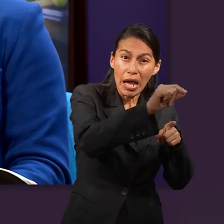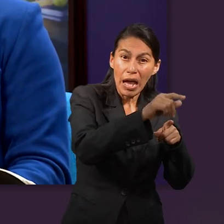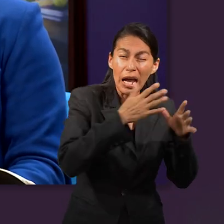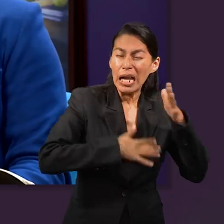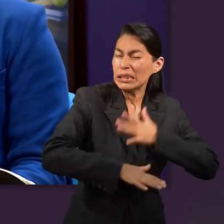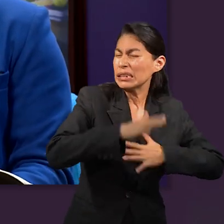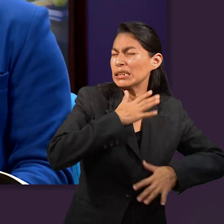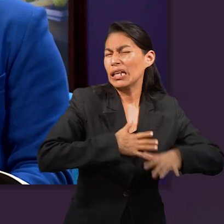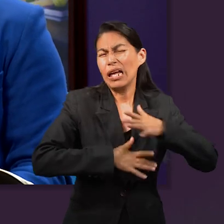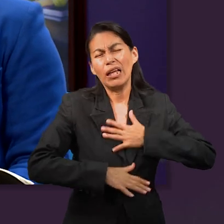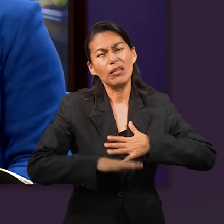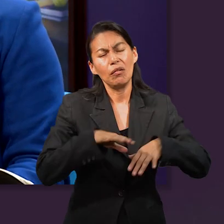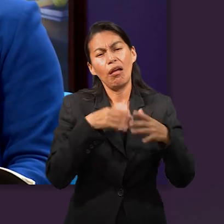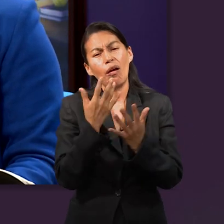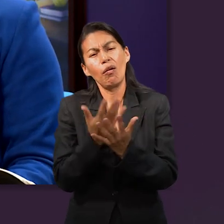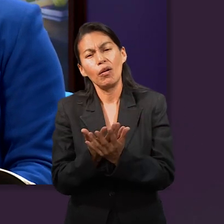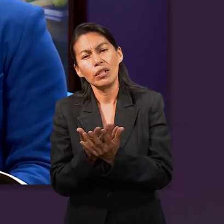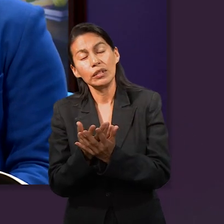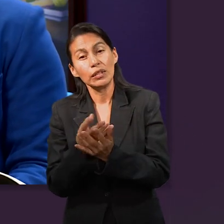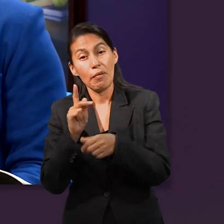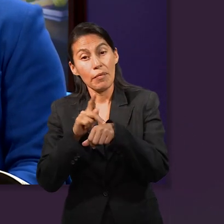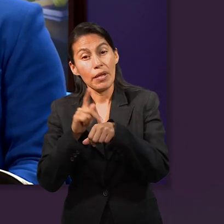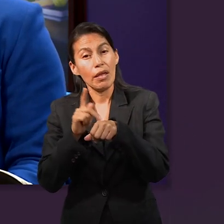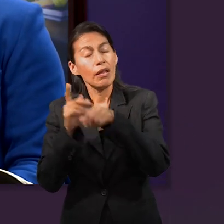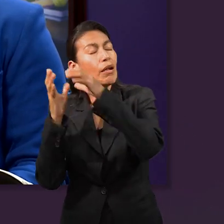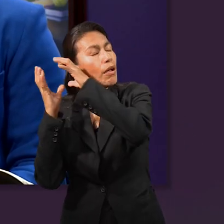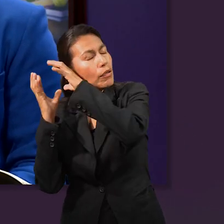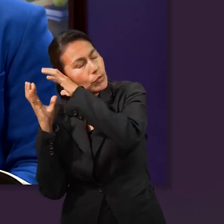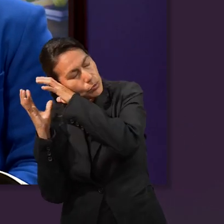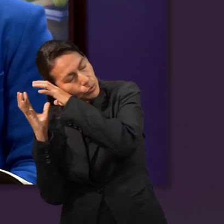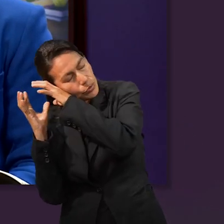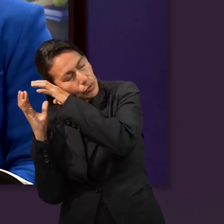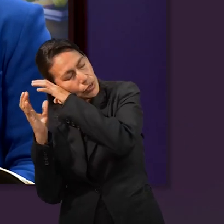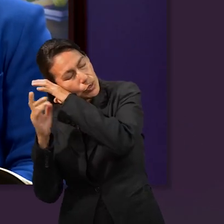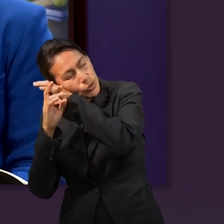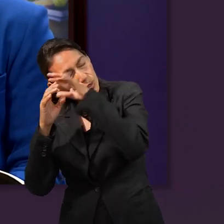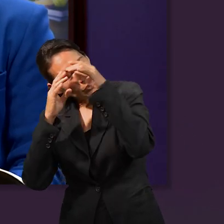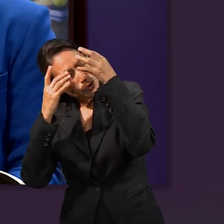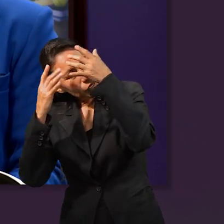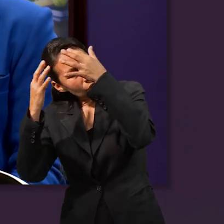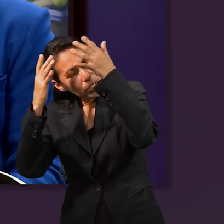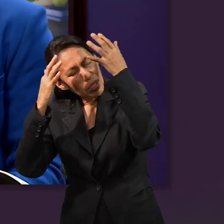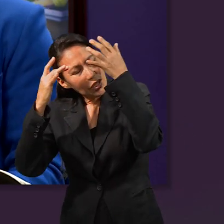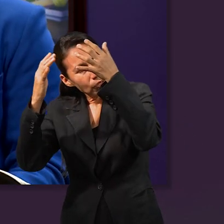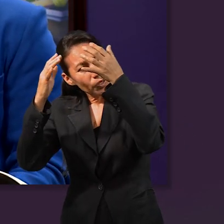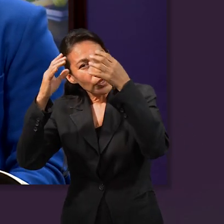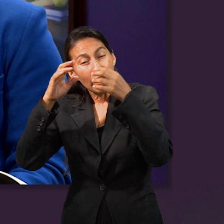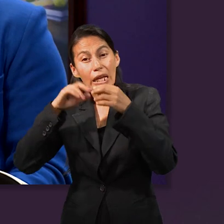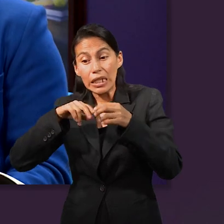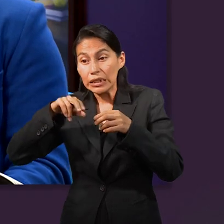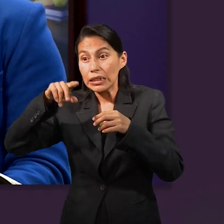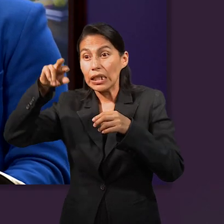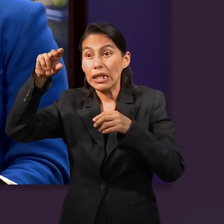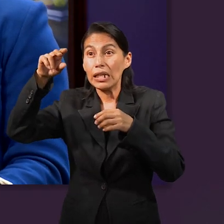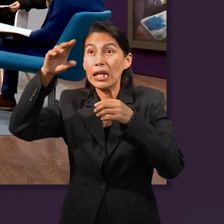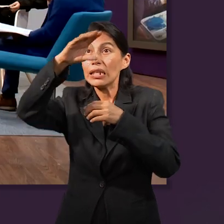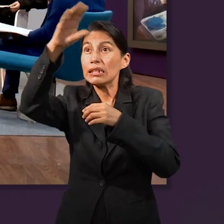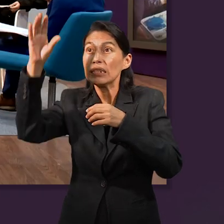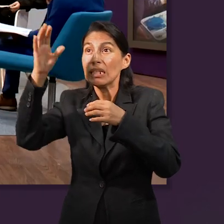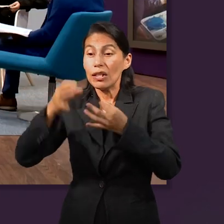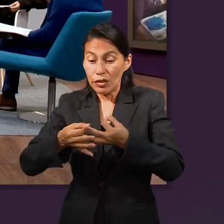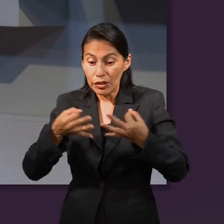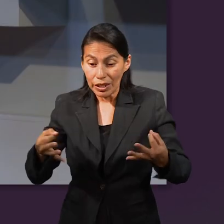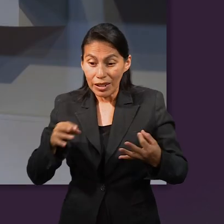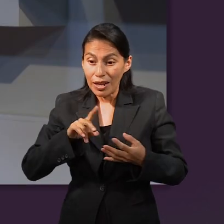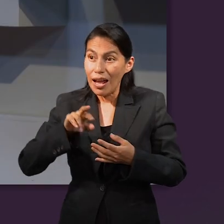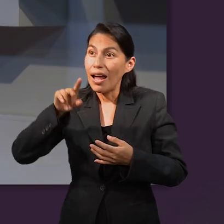porque él tiene un sueño. Cansado, descansa y tiene una visión de cómo una escalera conecta con la tierra. Con el cielo, el